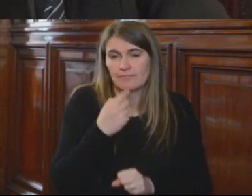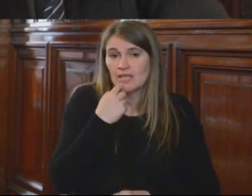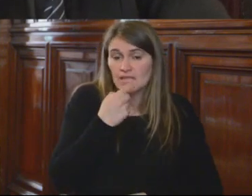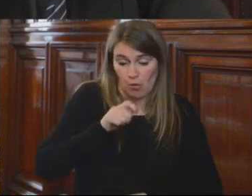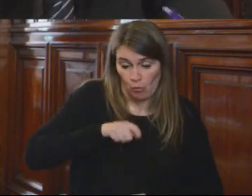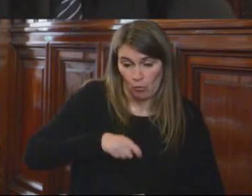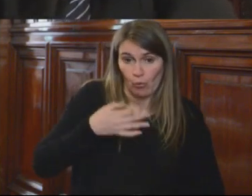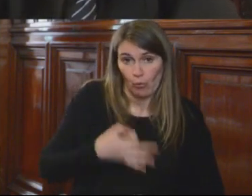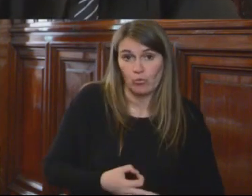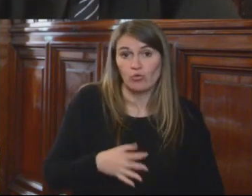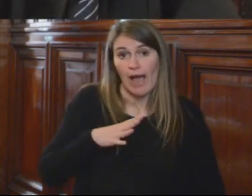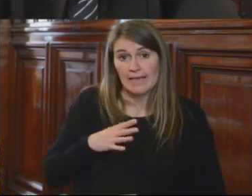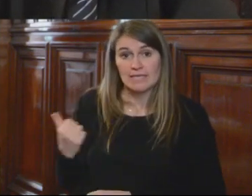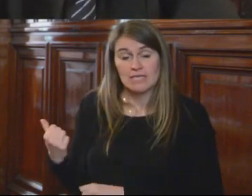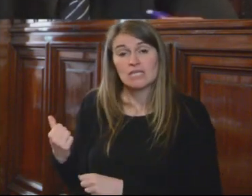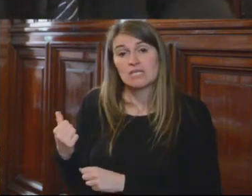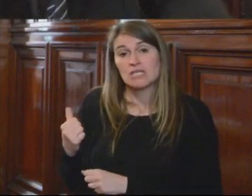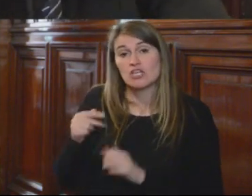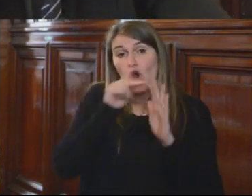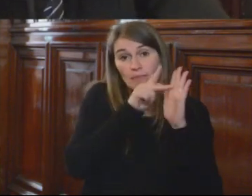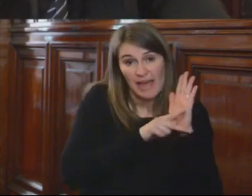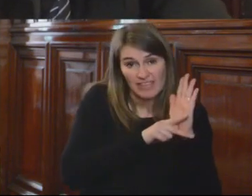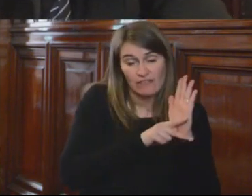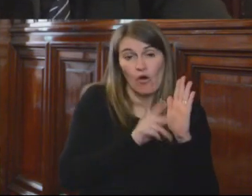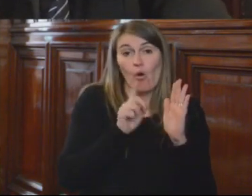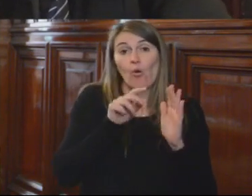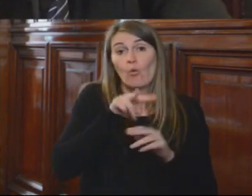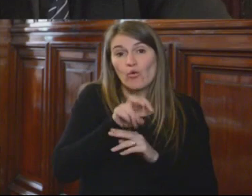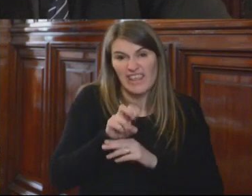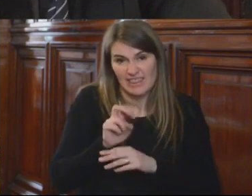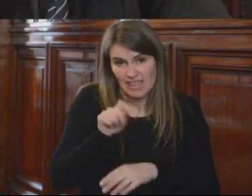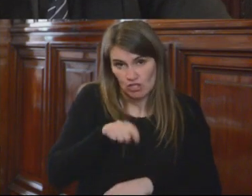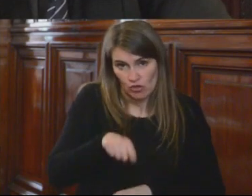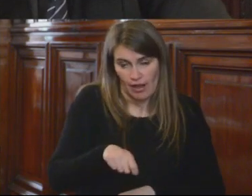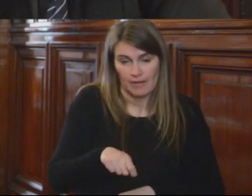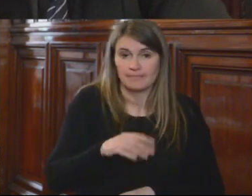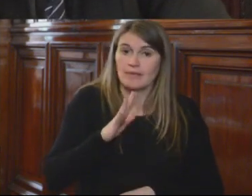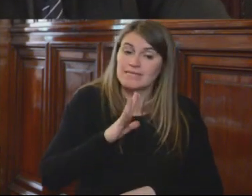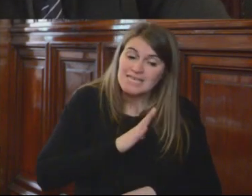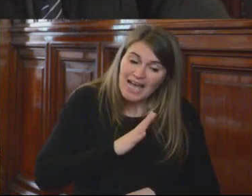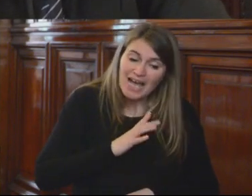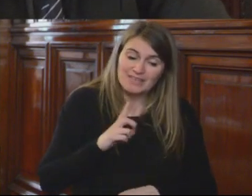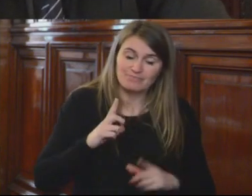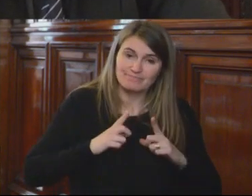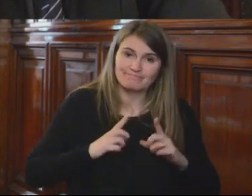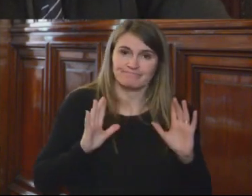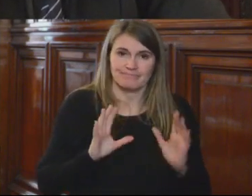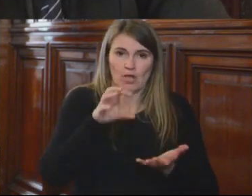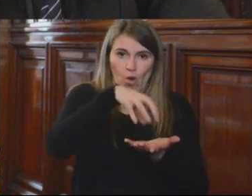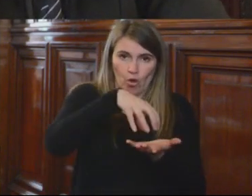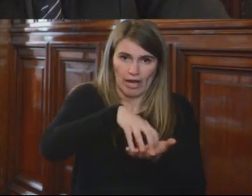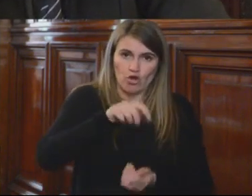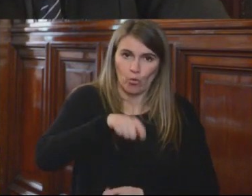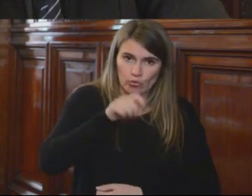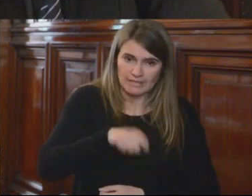el marco normativo y el marco jurisdiccional. Sin embargo, está pendiente la evaluación de jueces de todo el órgano judicial y